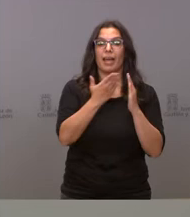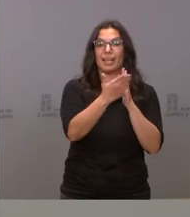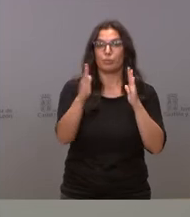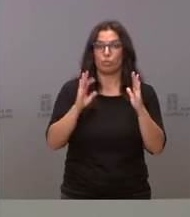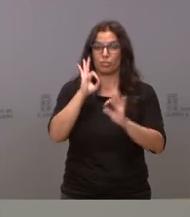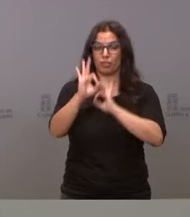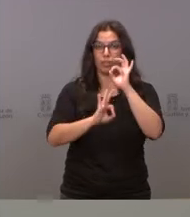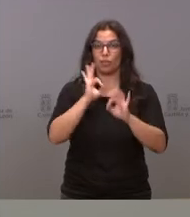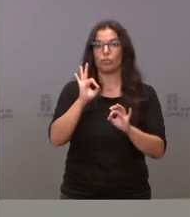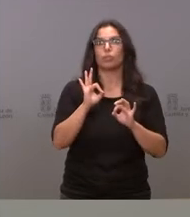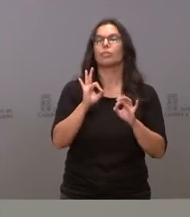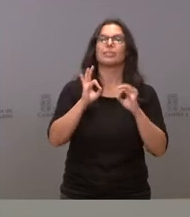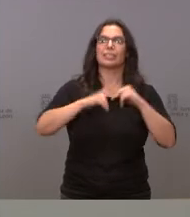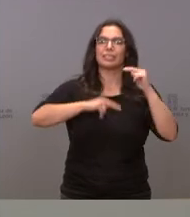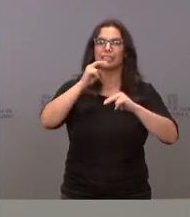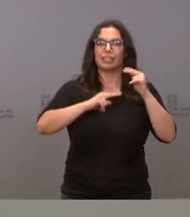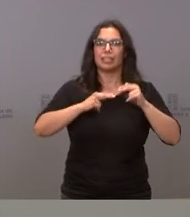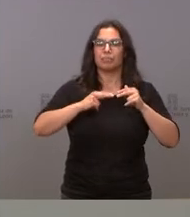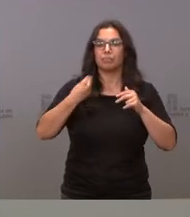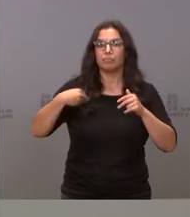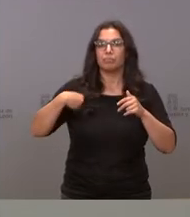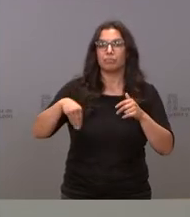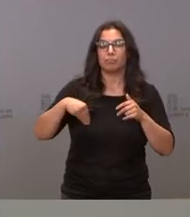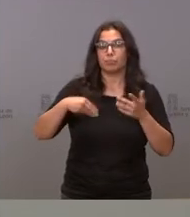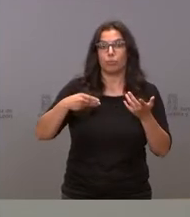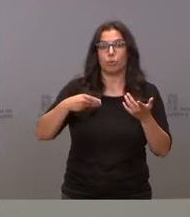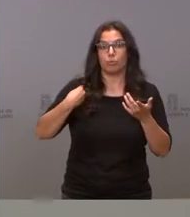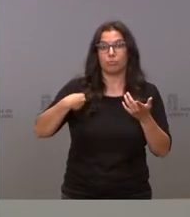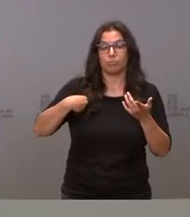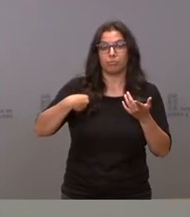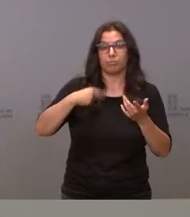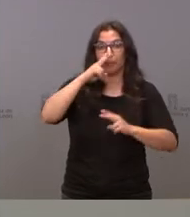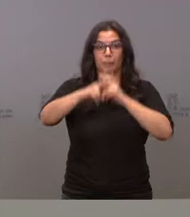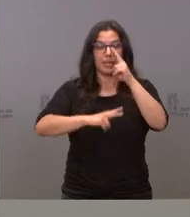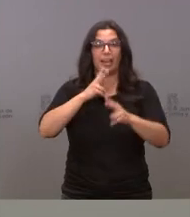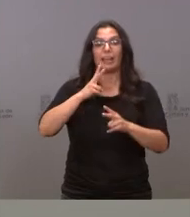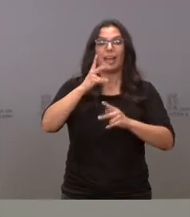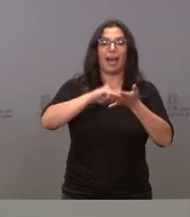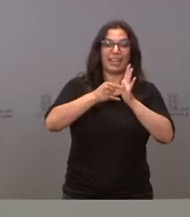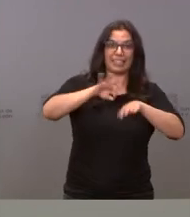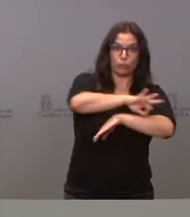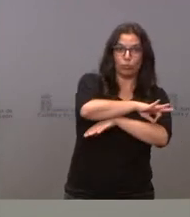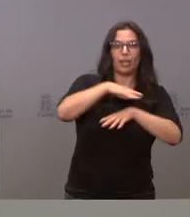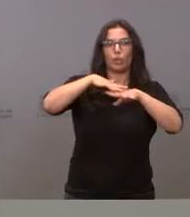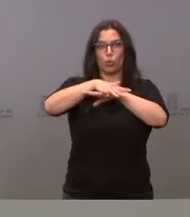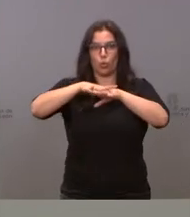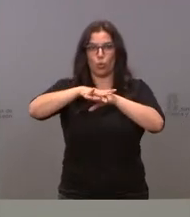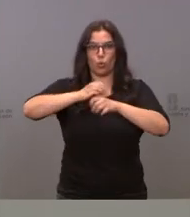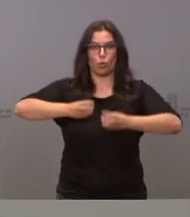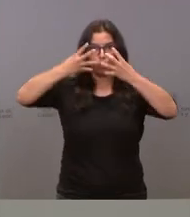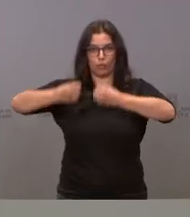Panorama de Obras de la XV Vianal Española de Arquitectura y Urbanismo, que se va a celebrar en Valladolid.